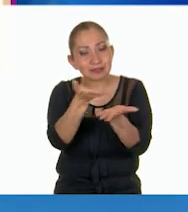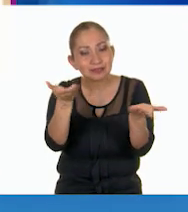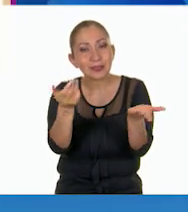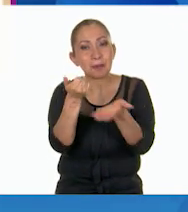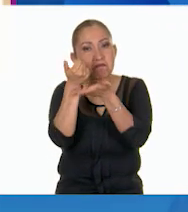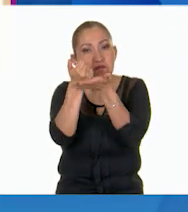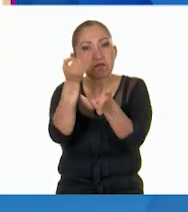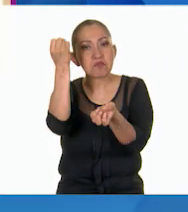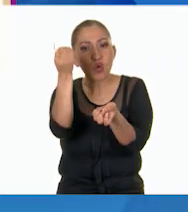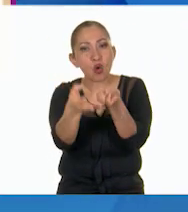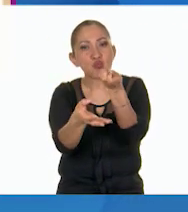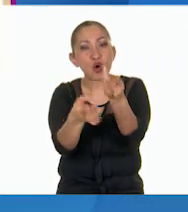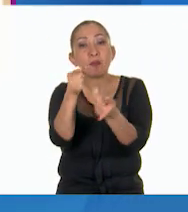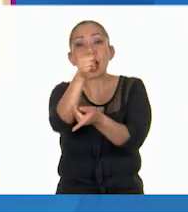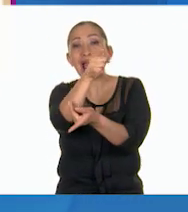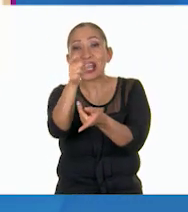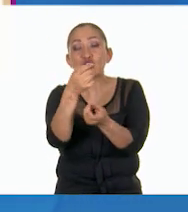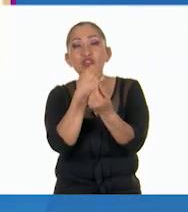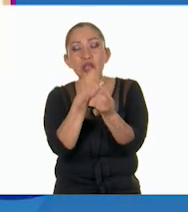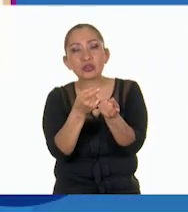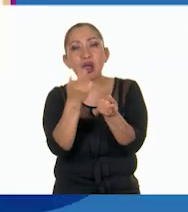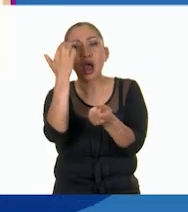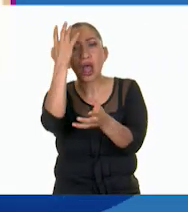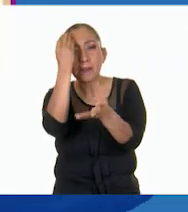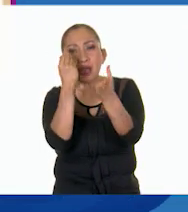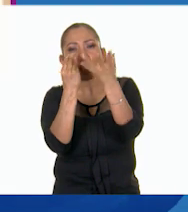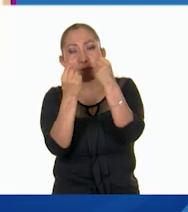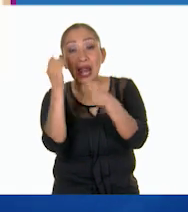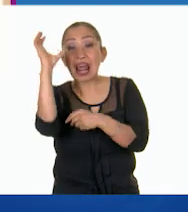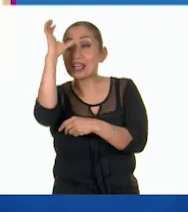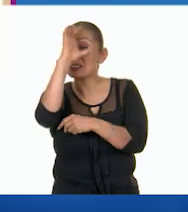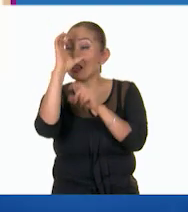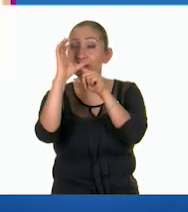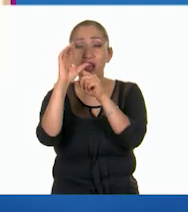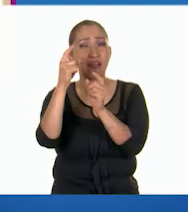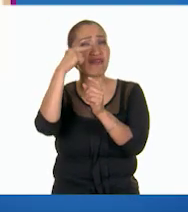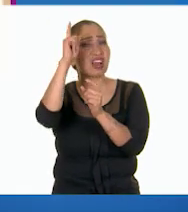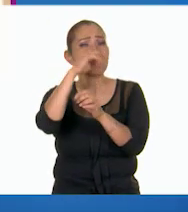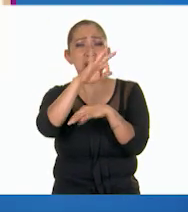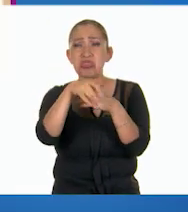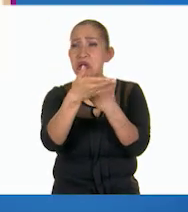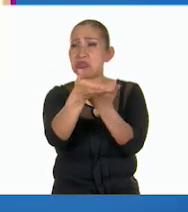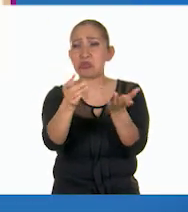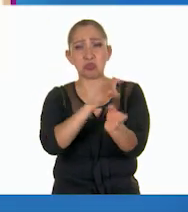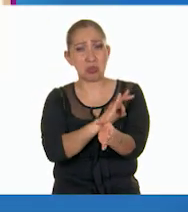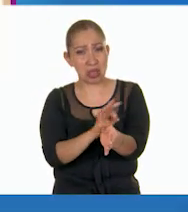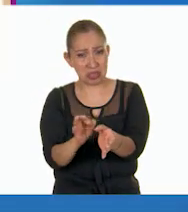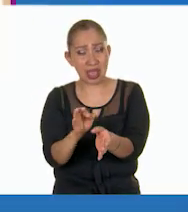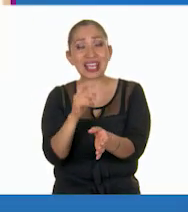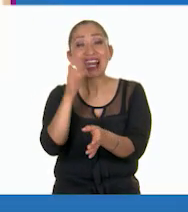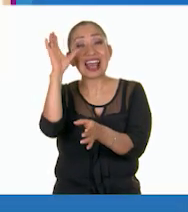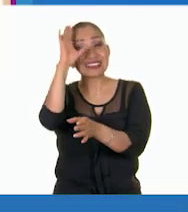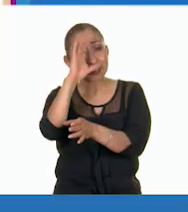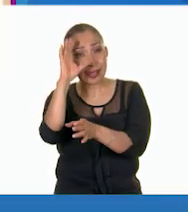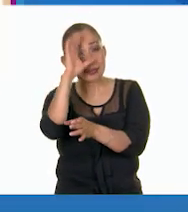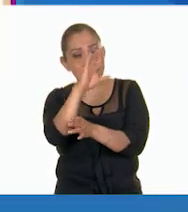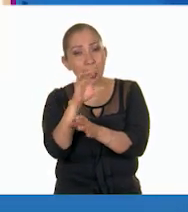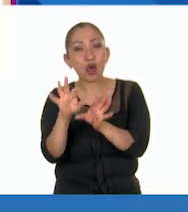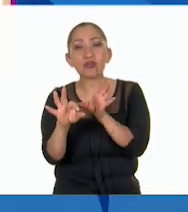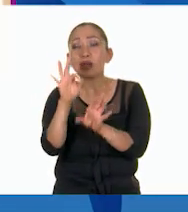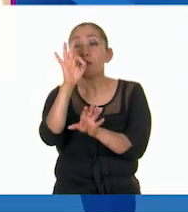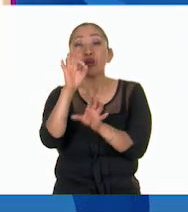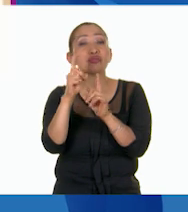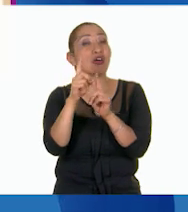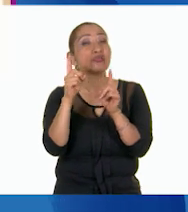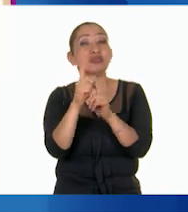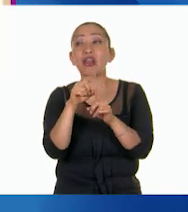herramientas para que ellos sigan conociendo. La ciencia es accesible para todos y la ciencia la vamos a encontrar